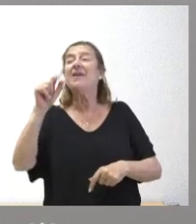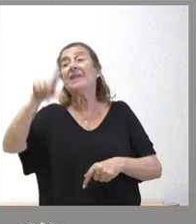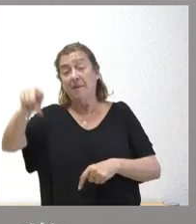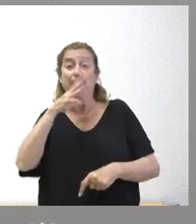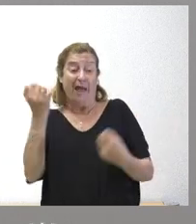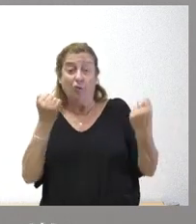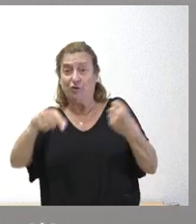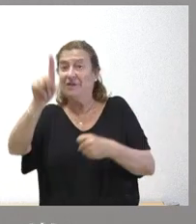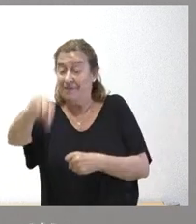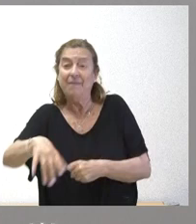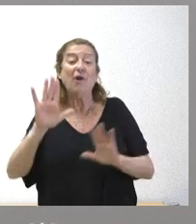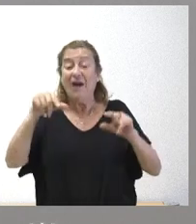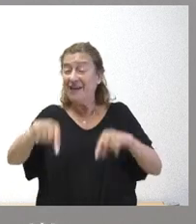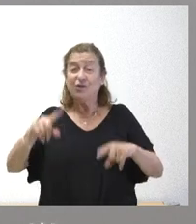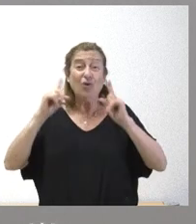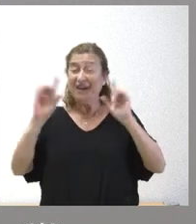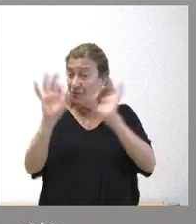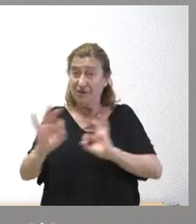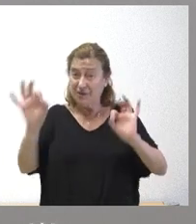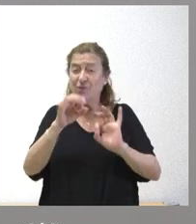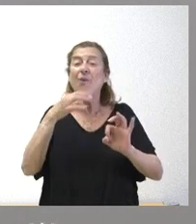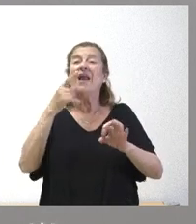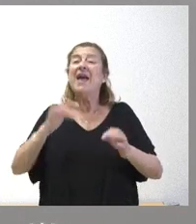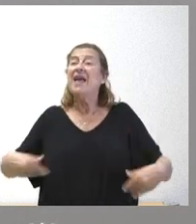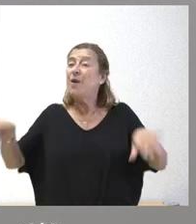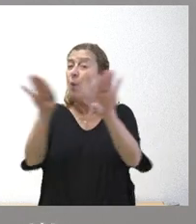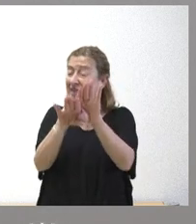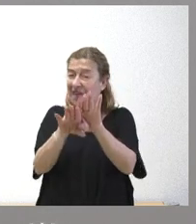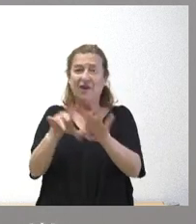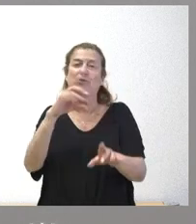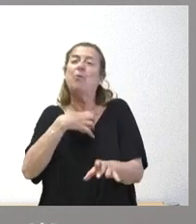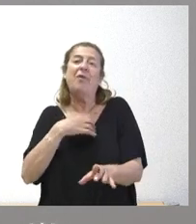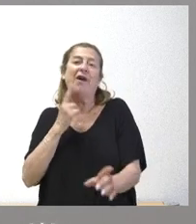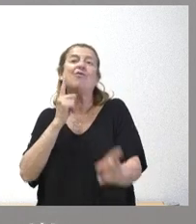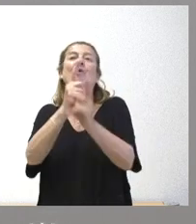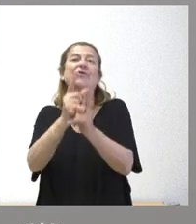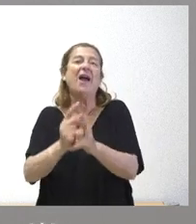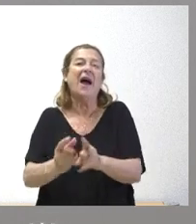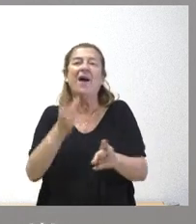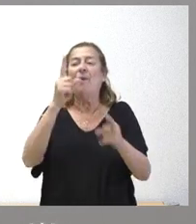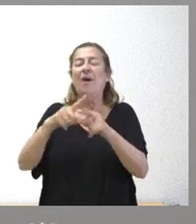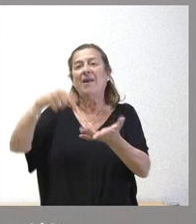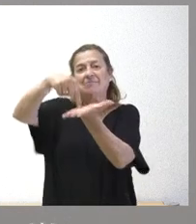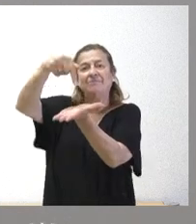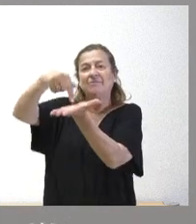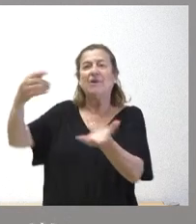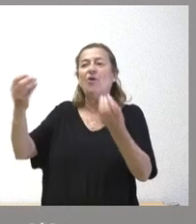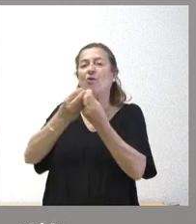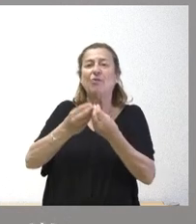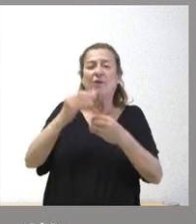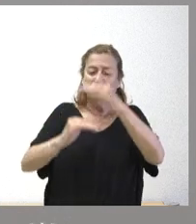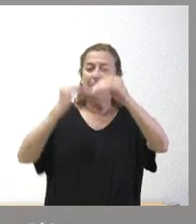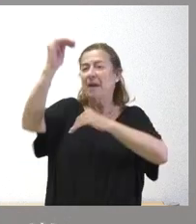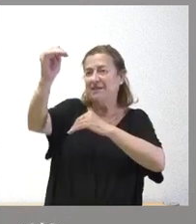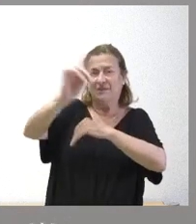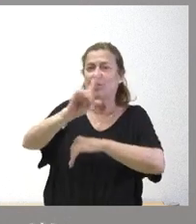pero esto en ningún caso si es así en condiciones de igualdad puede tener por contra un elemento arancelario contra otro sector productivo que también es